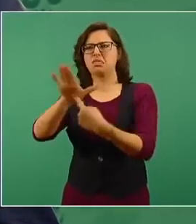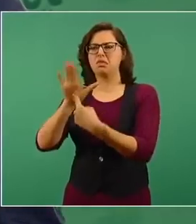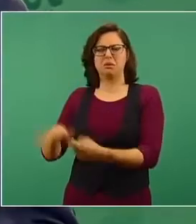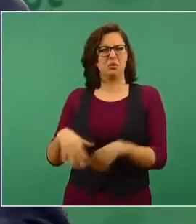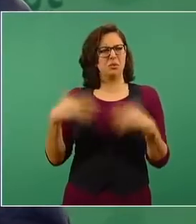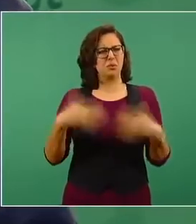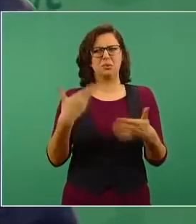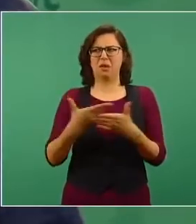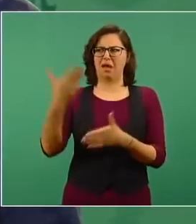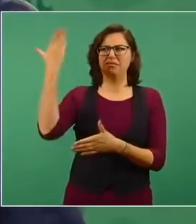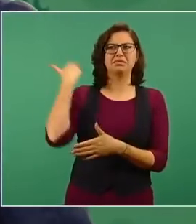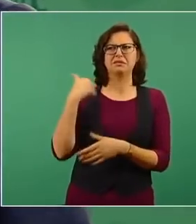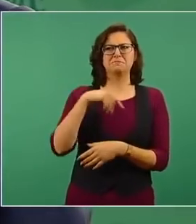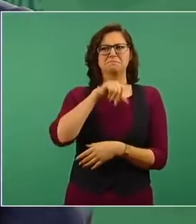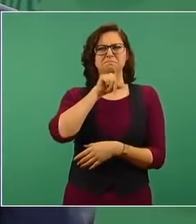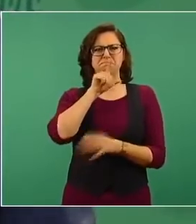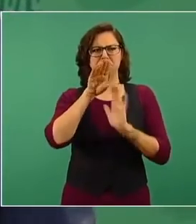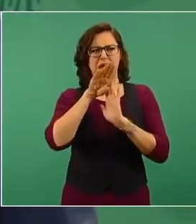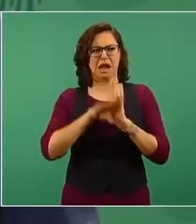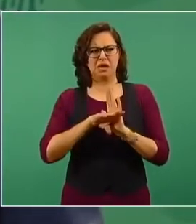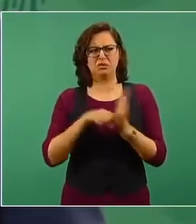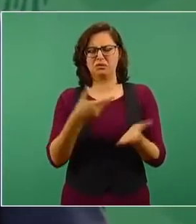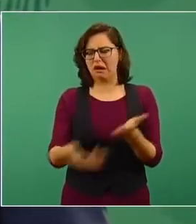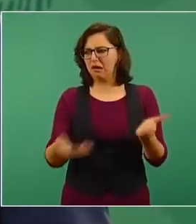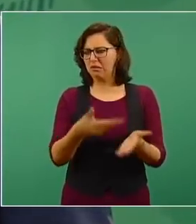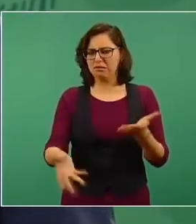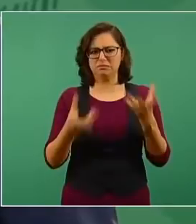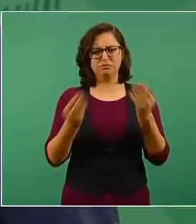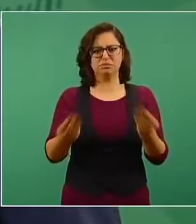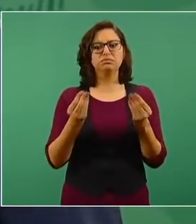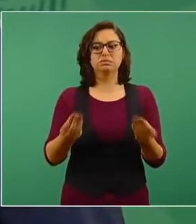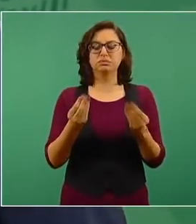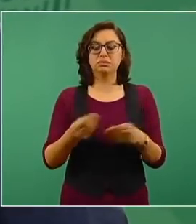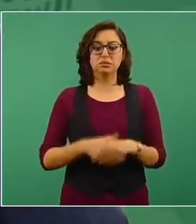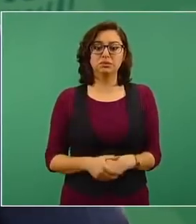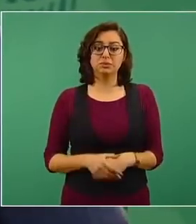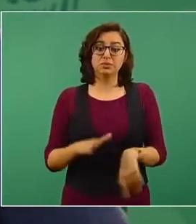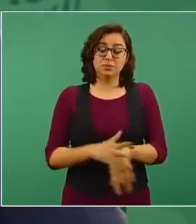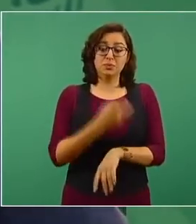Por eso me veo en la necesidad de